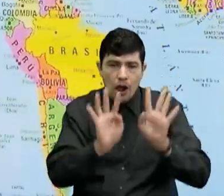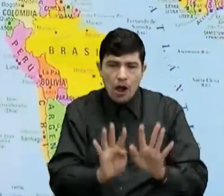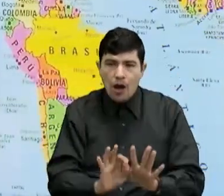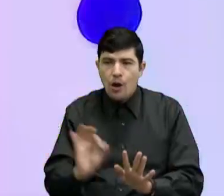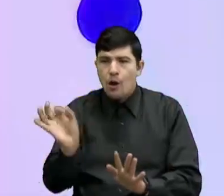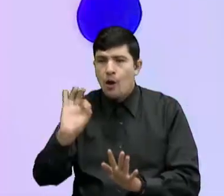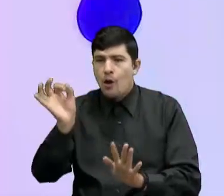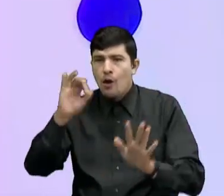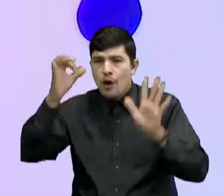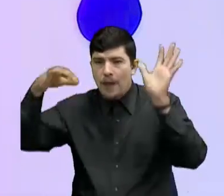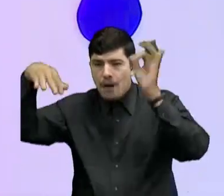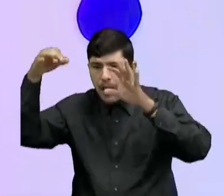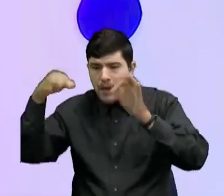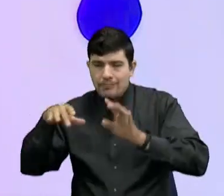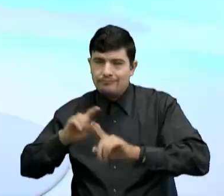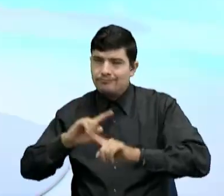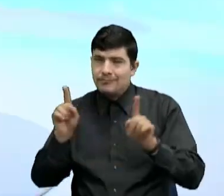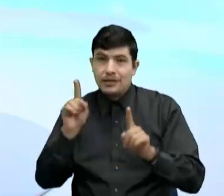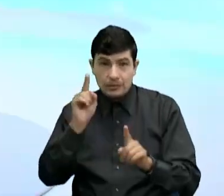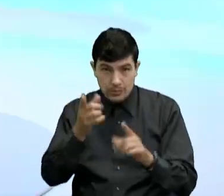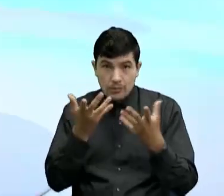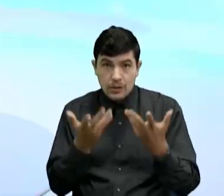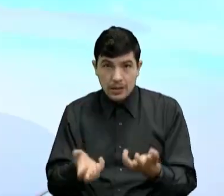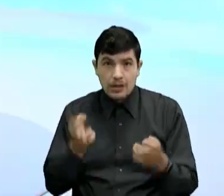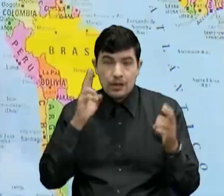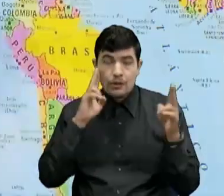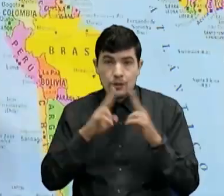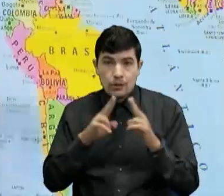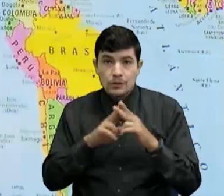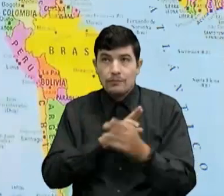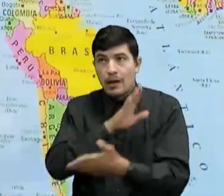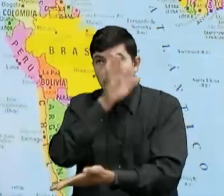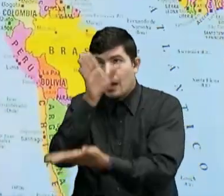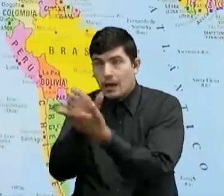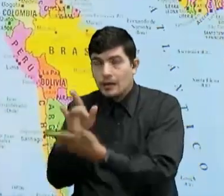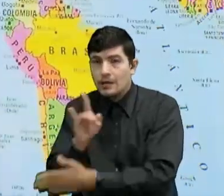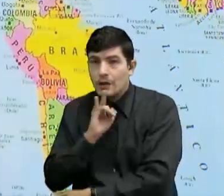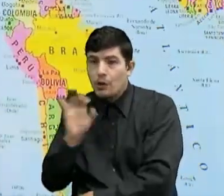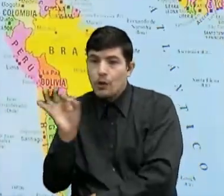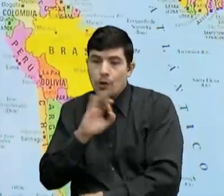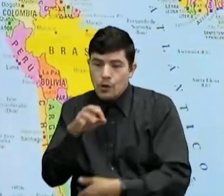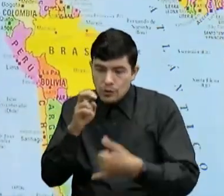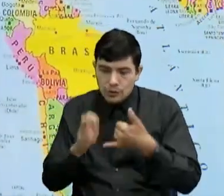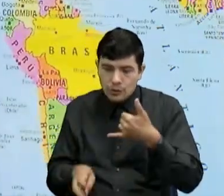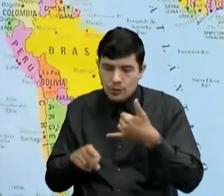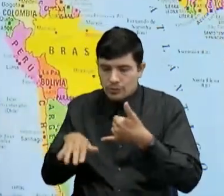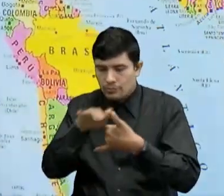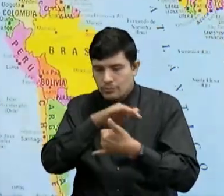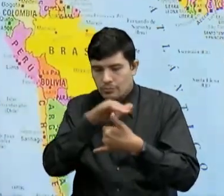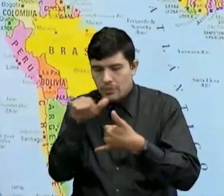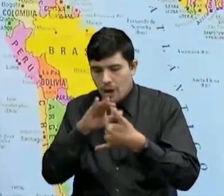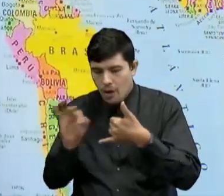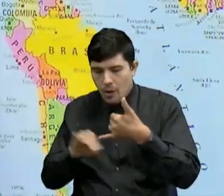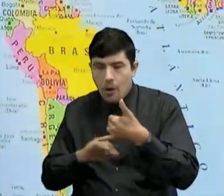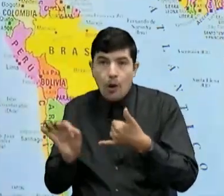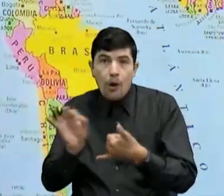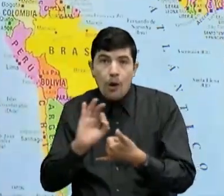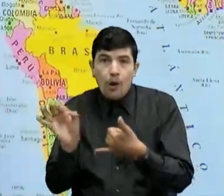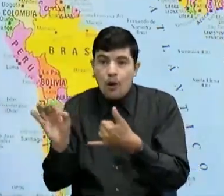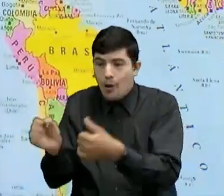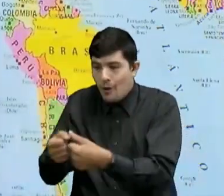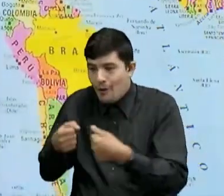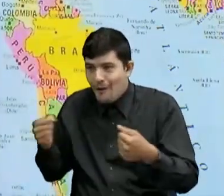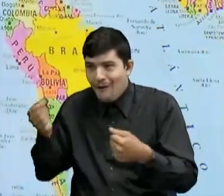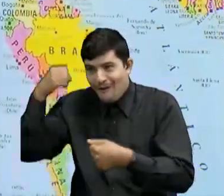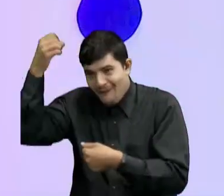Sí Entonces si quieres conocer la nieve Pues toca ir a los Estados Unidos O al sur del continente O simplemente abrir la nevera Y echarnos hielo